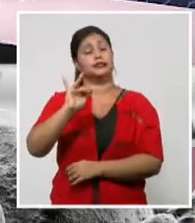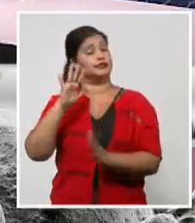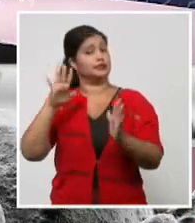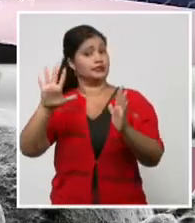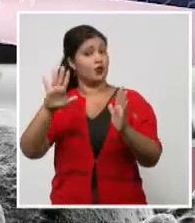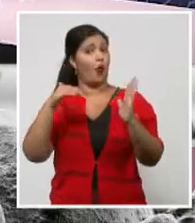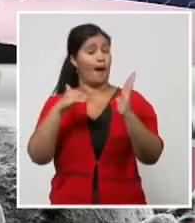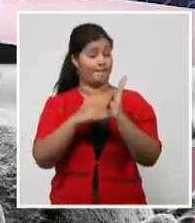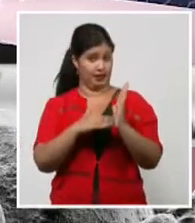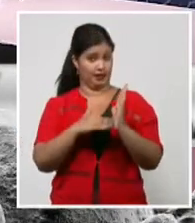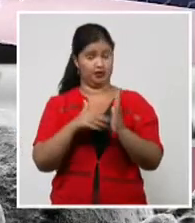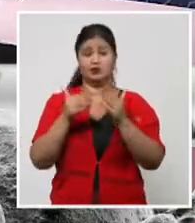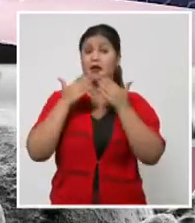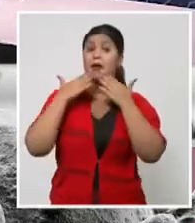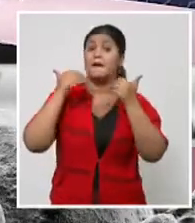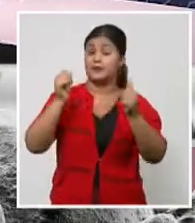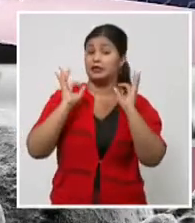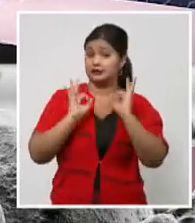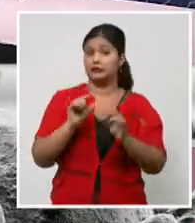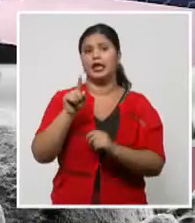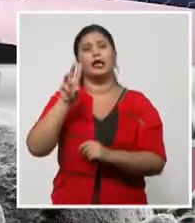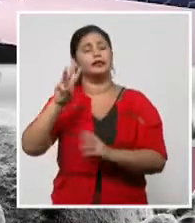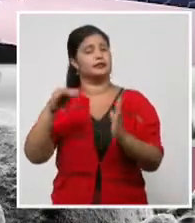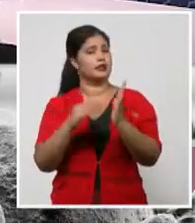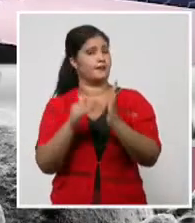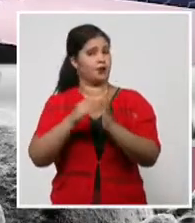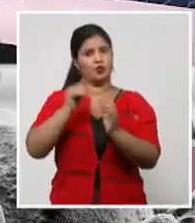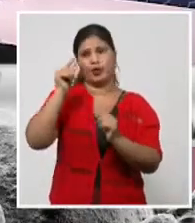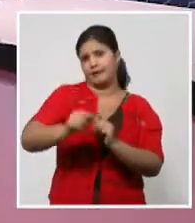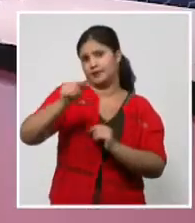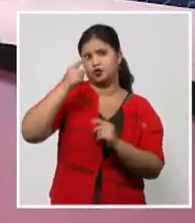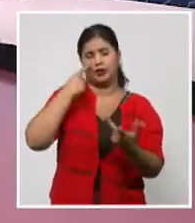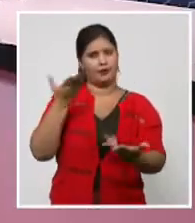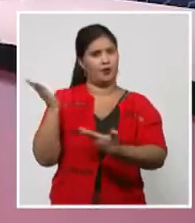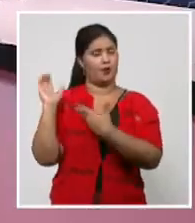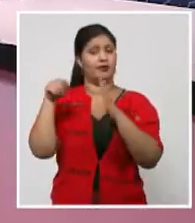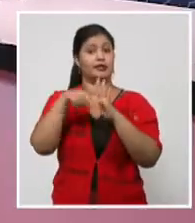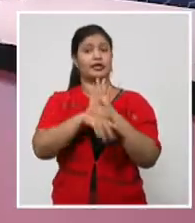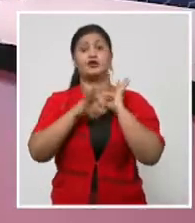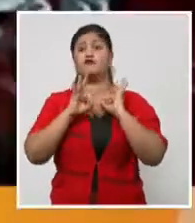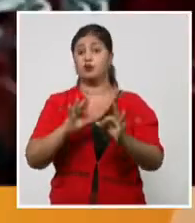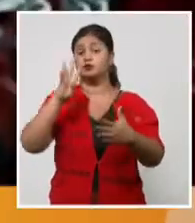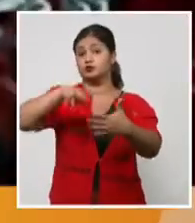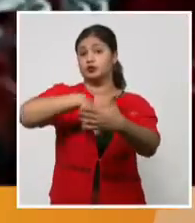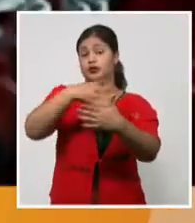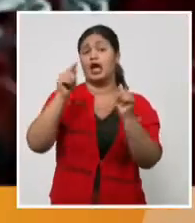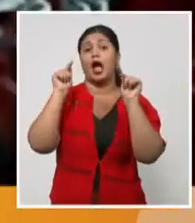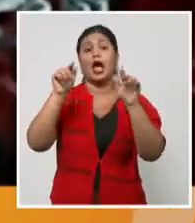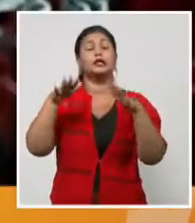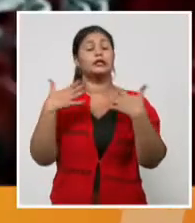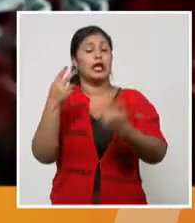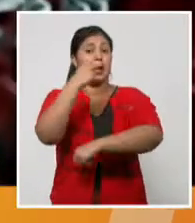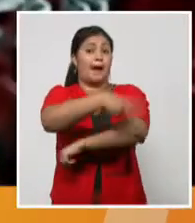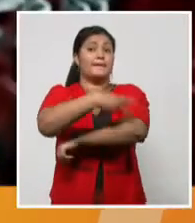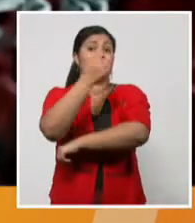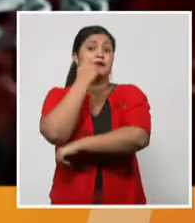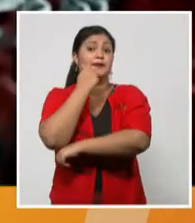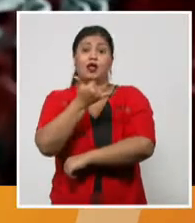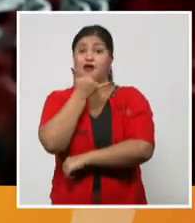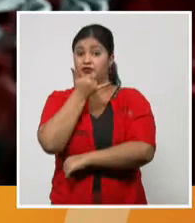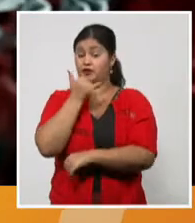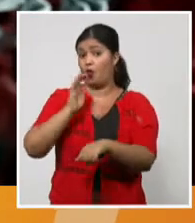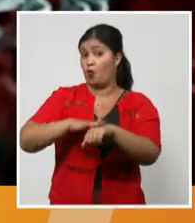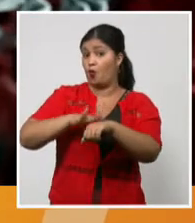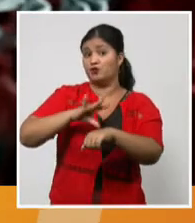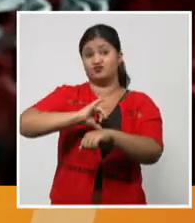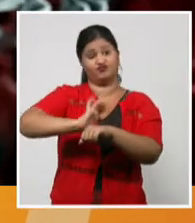se acercan a los 13 millones de personas. Veamos ahora en la siguiente tabla los países con mayor afectación de la enfermedad. Estados Unidos